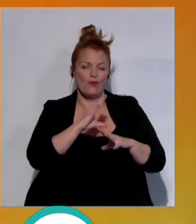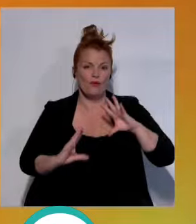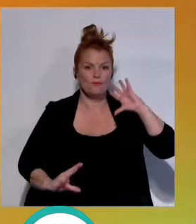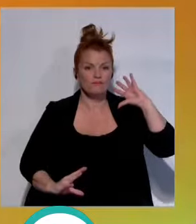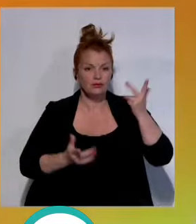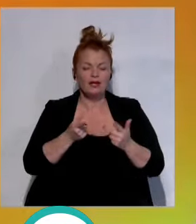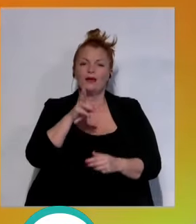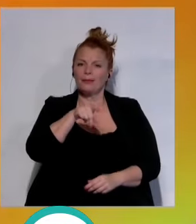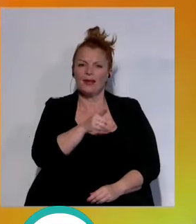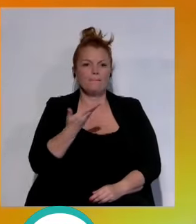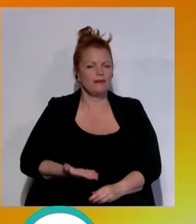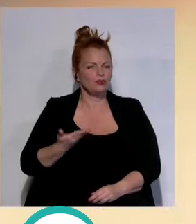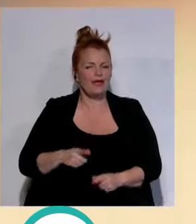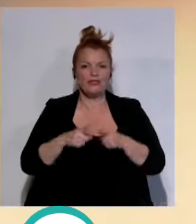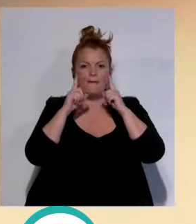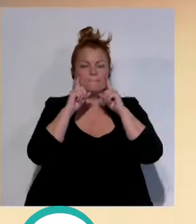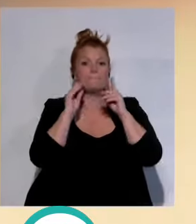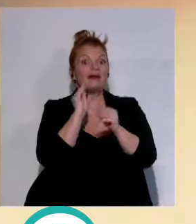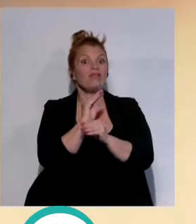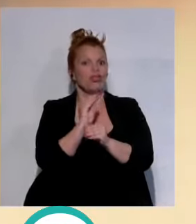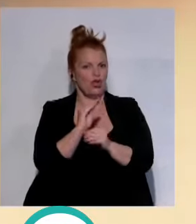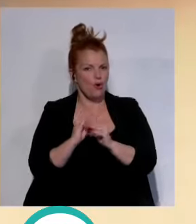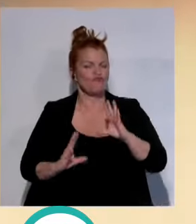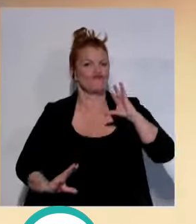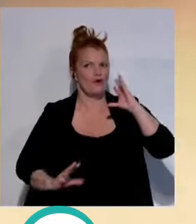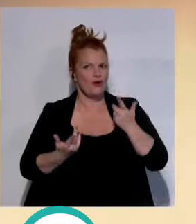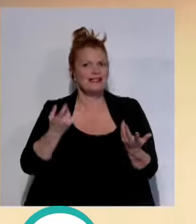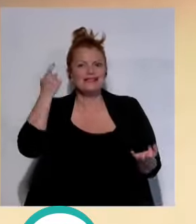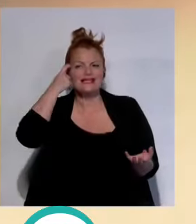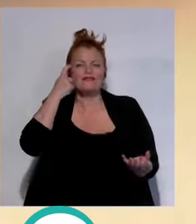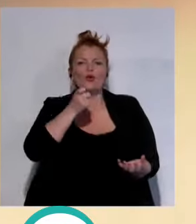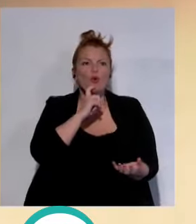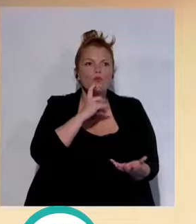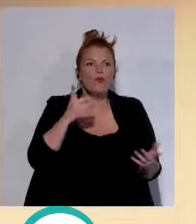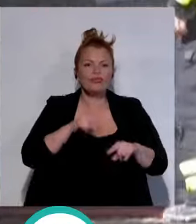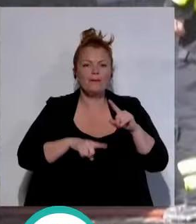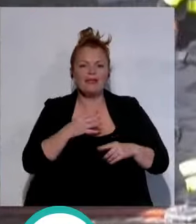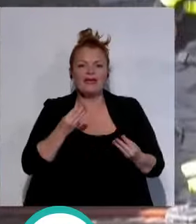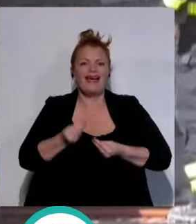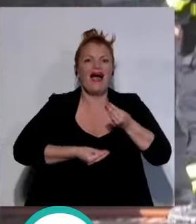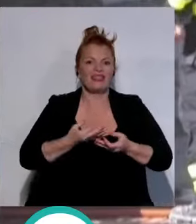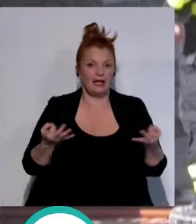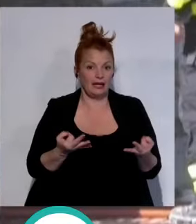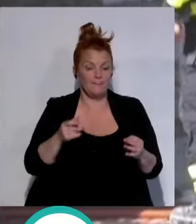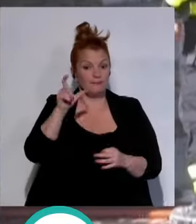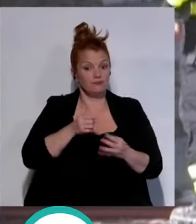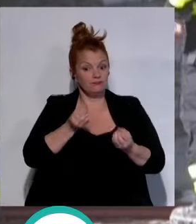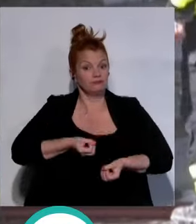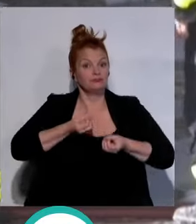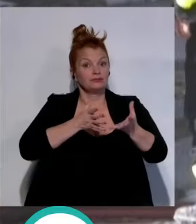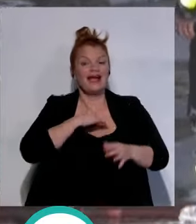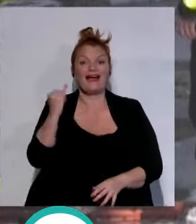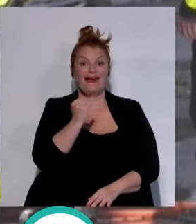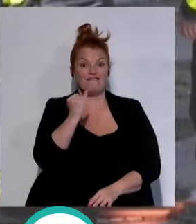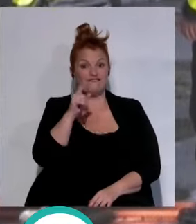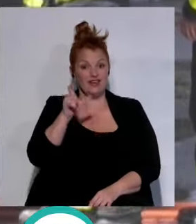la importancia de la prevención frente al fuego y de saber cómo actuar cuando se produce un incendio según Ignacio Pérez jefe de zona